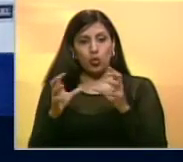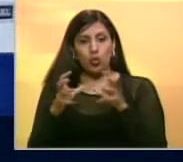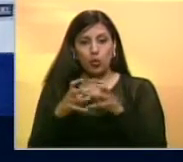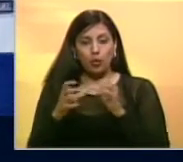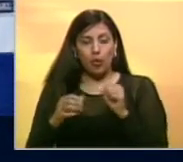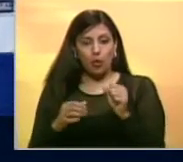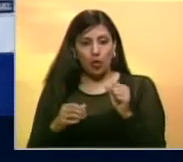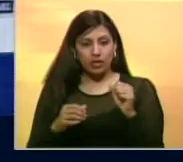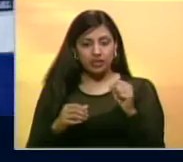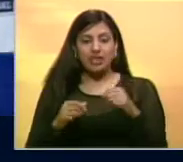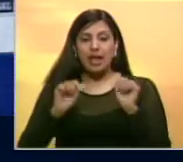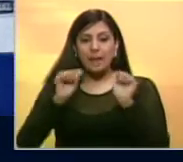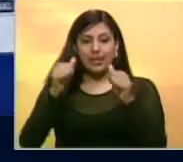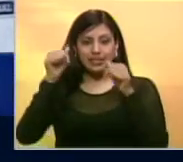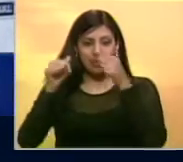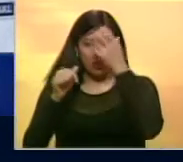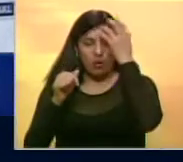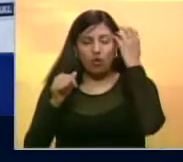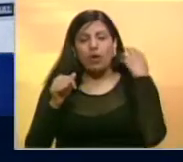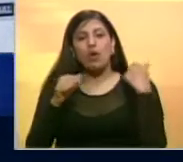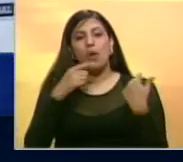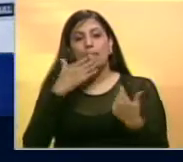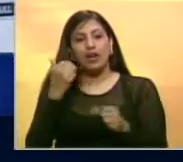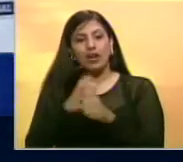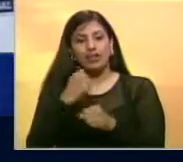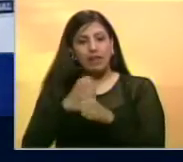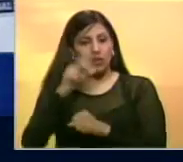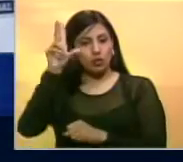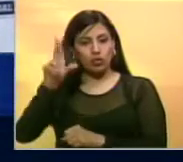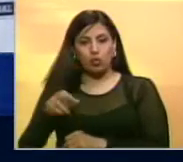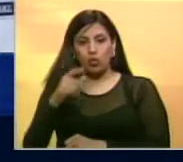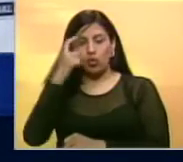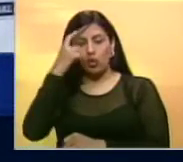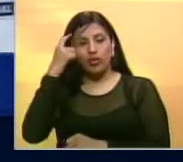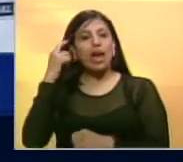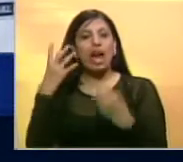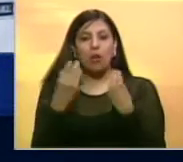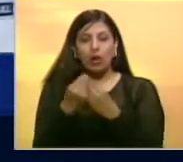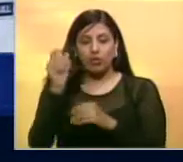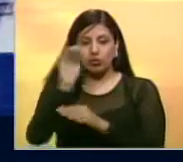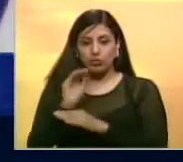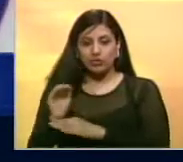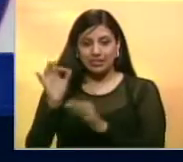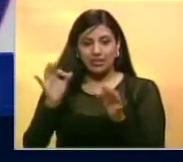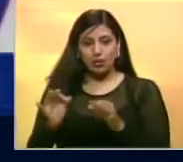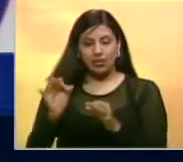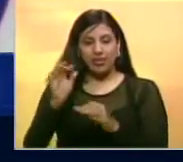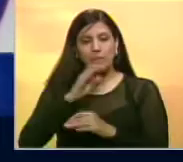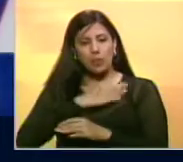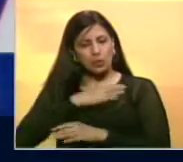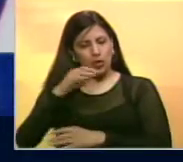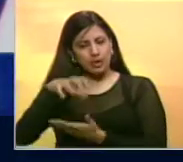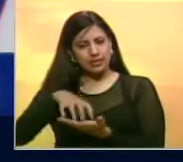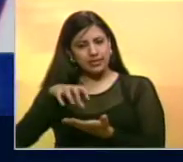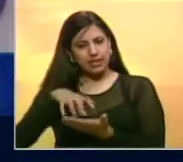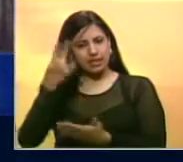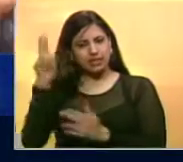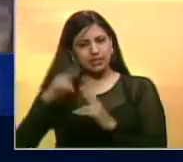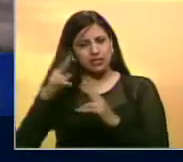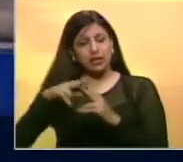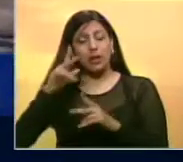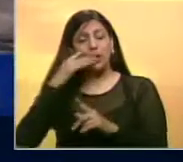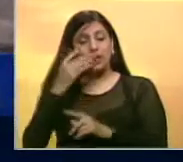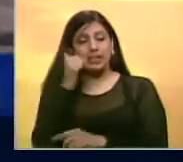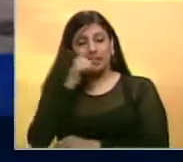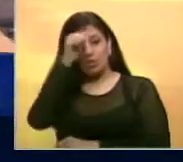grupo policial a partir de hoy se reintegra a sus labores cotidianas en resguardo de la seguridad del Estado Politáchira Durante el primer fin de semana del